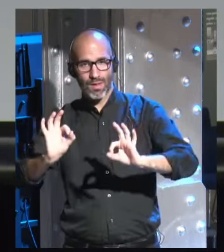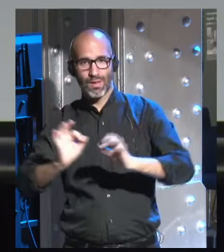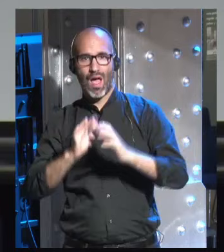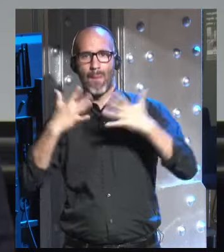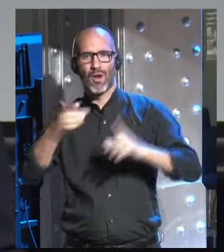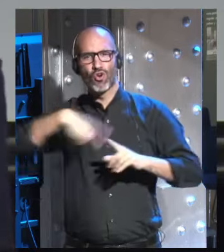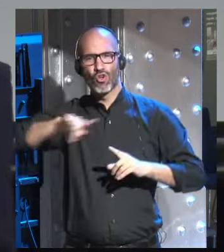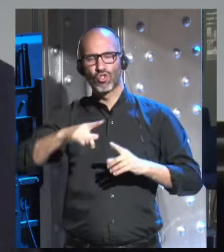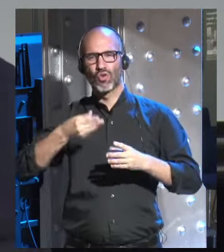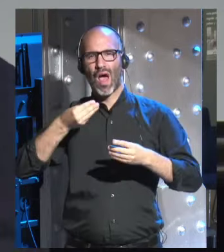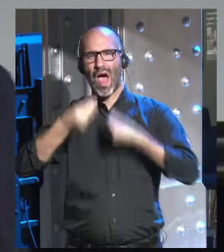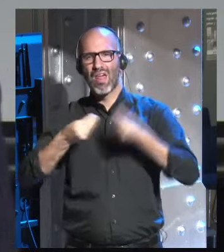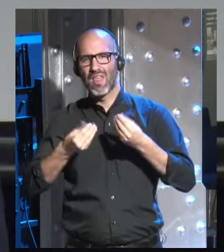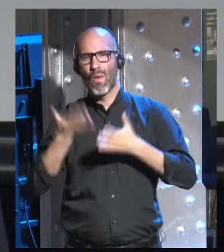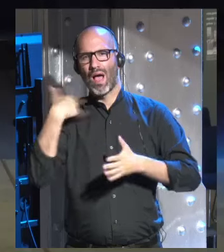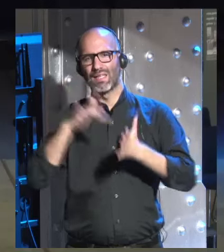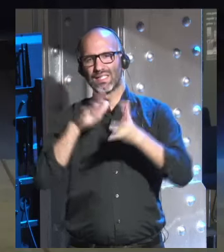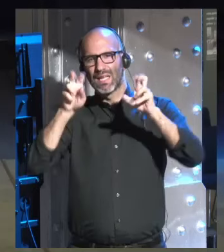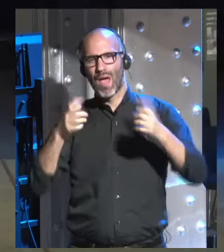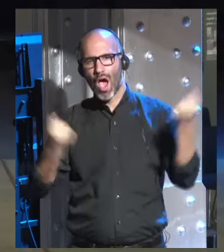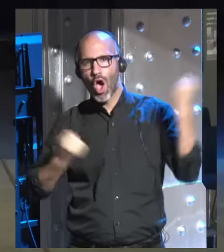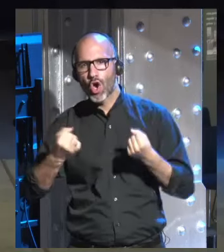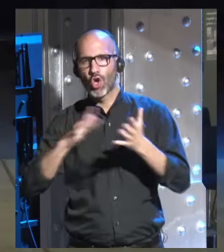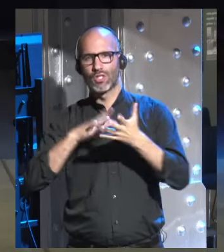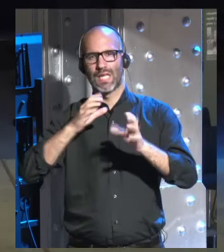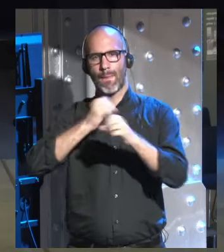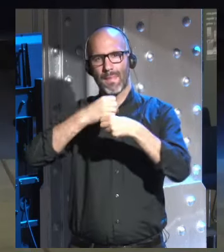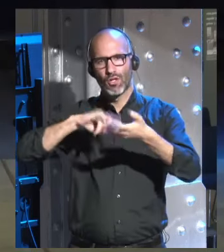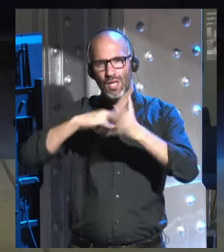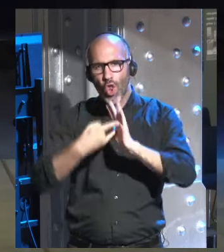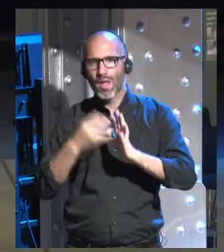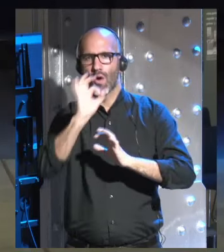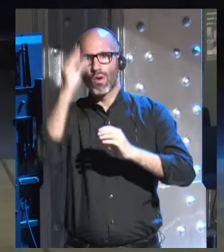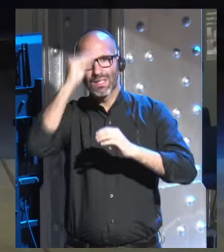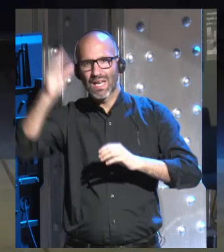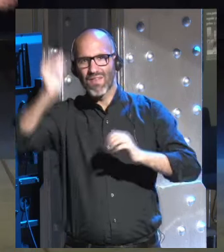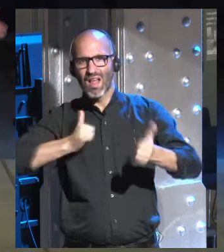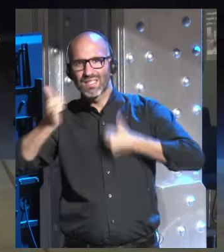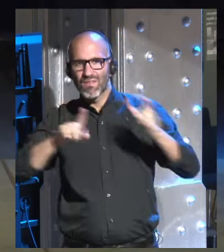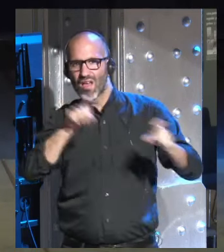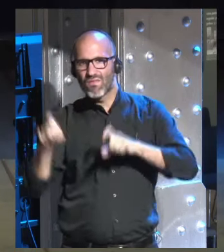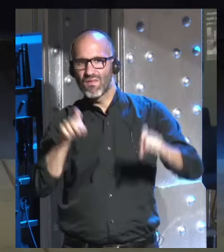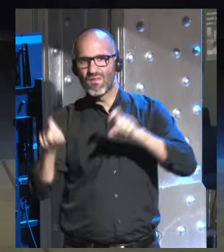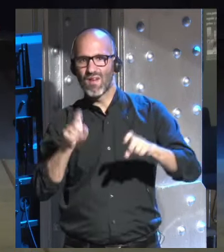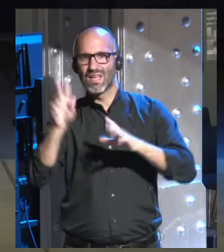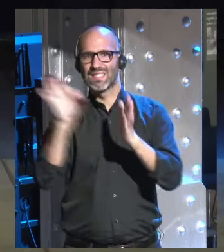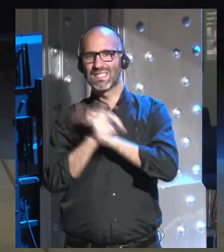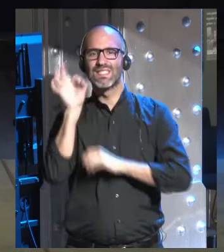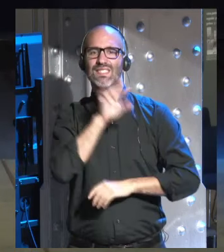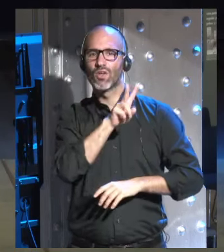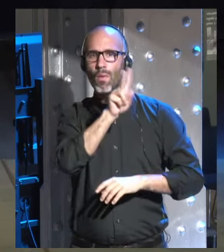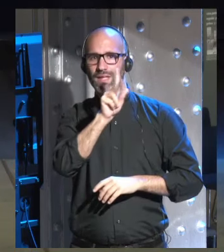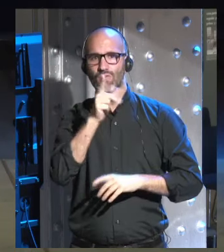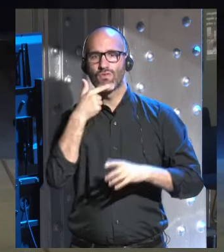hacíamos con coches o con cosas así la biotecnología la inteligencia artificial del siglo XXI nos dan